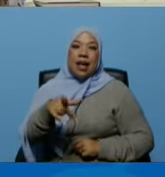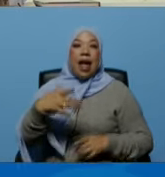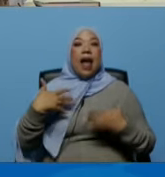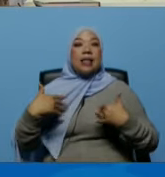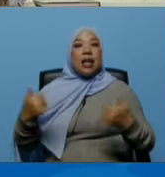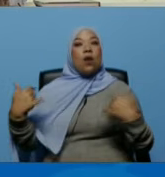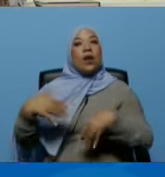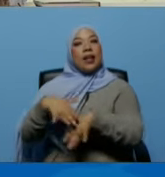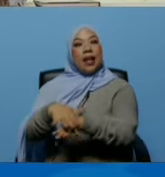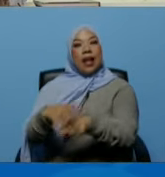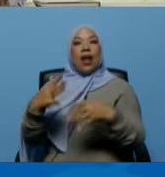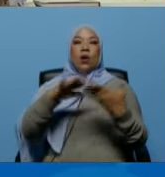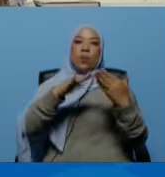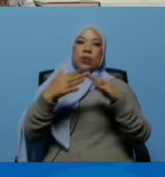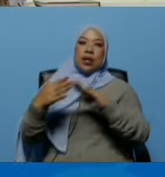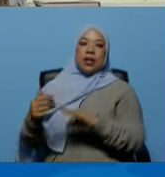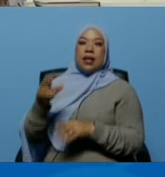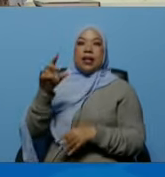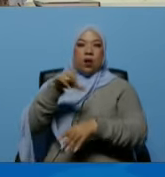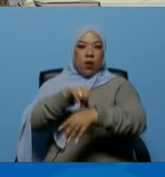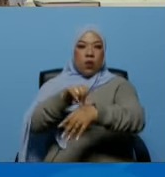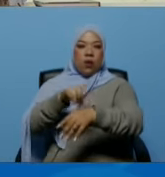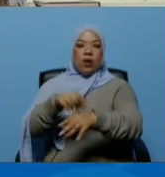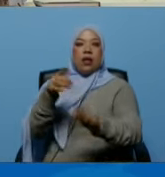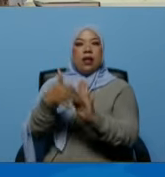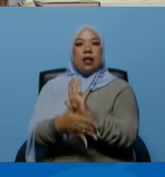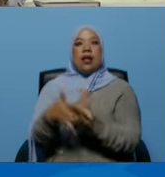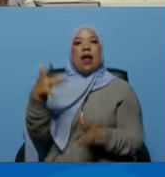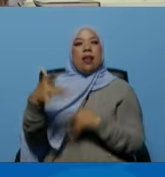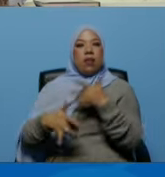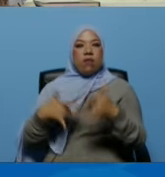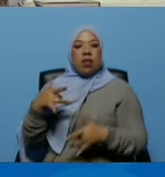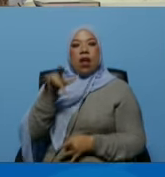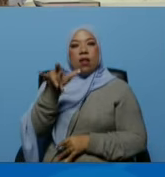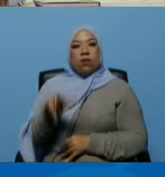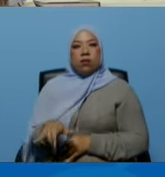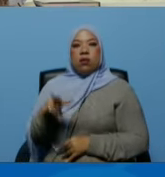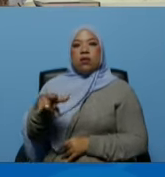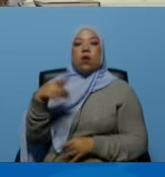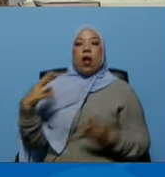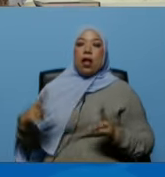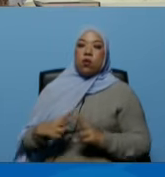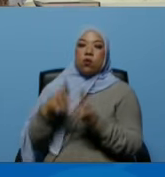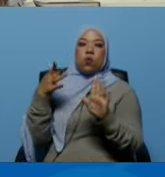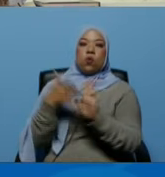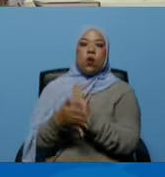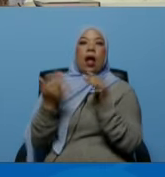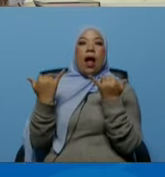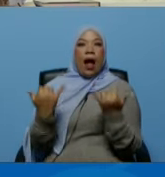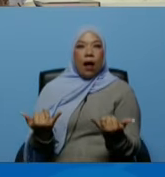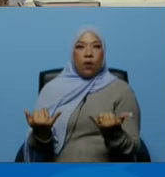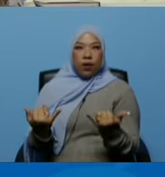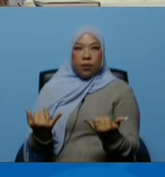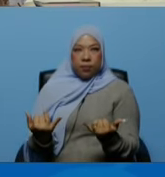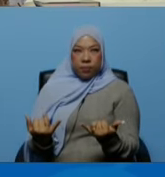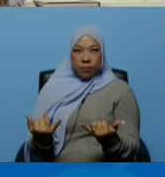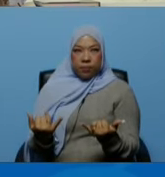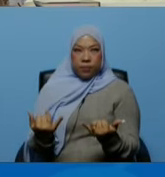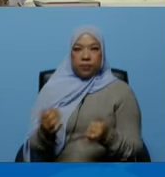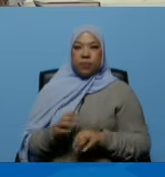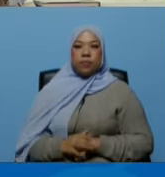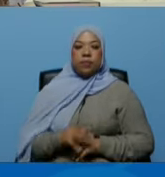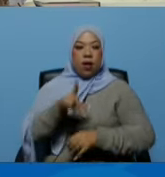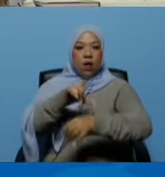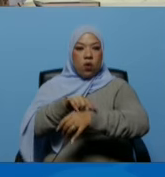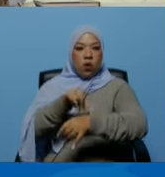integral comunitario doctor pedro de armas allá se encuentra precisamente el